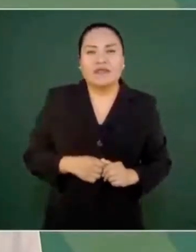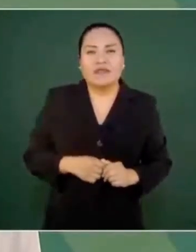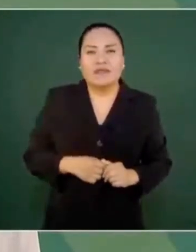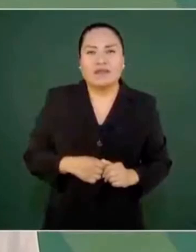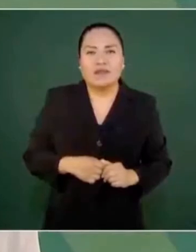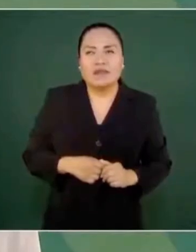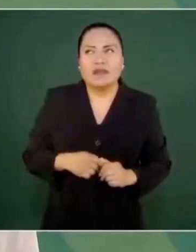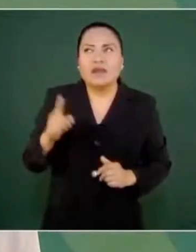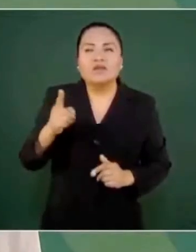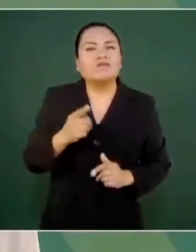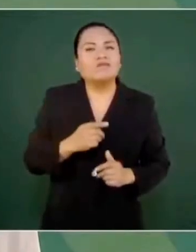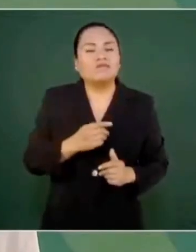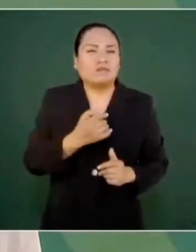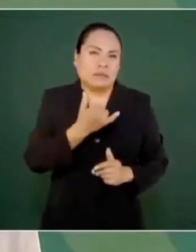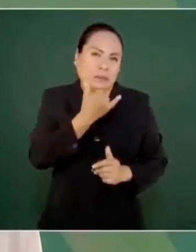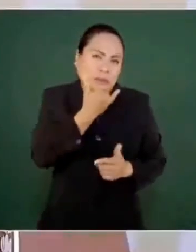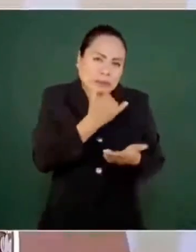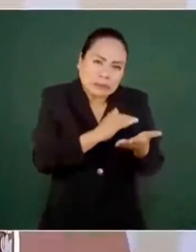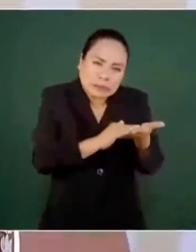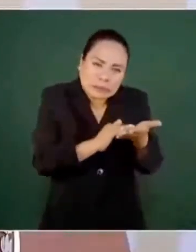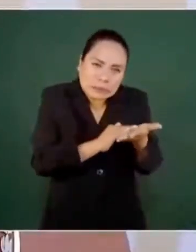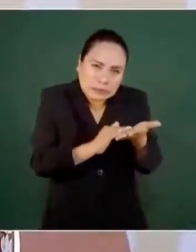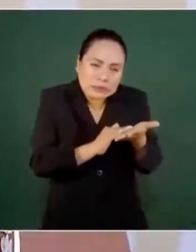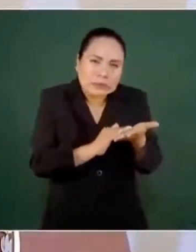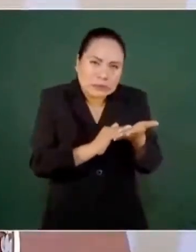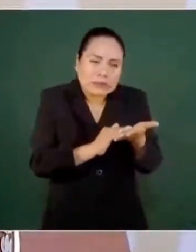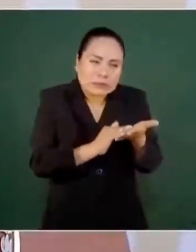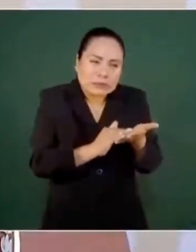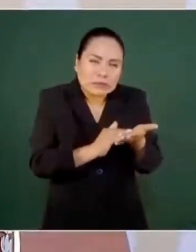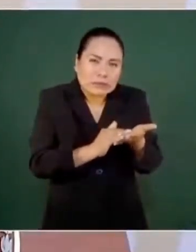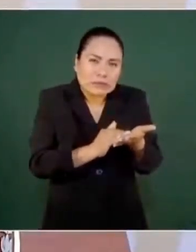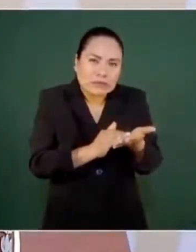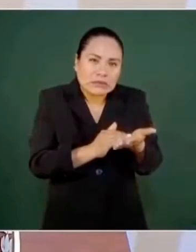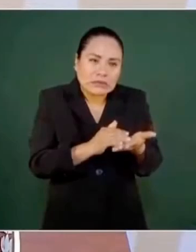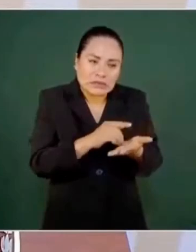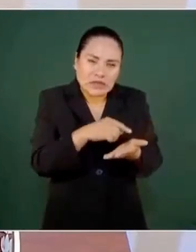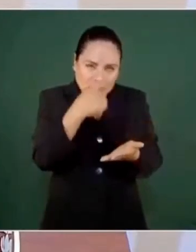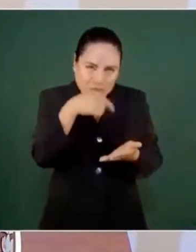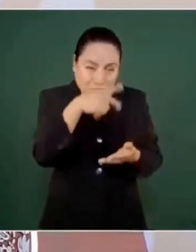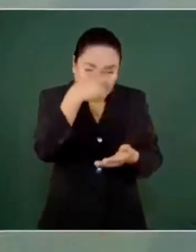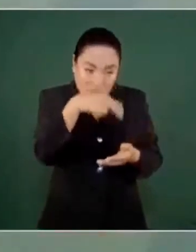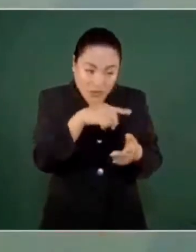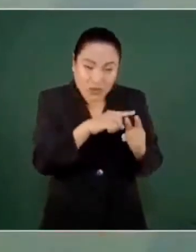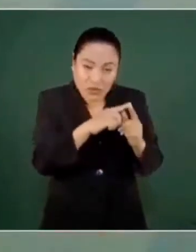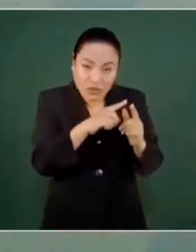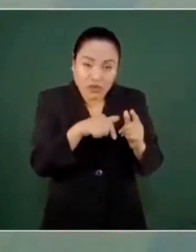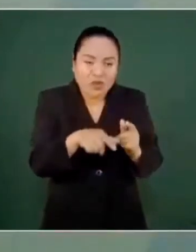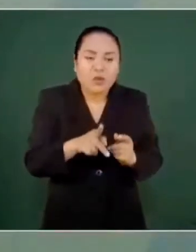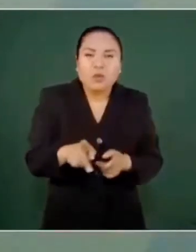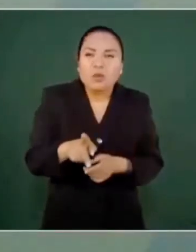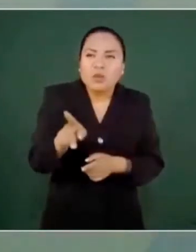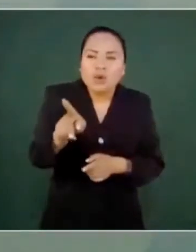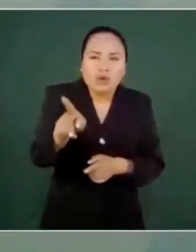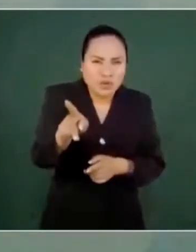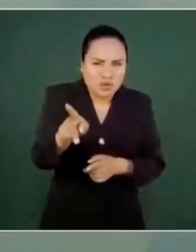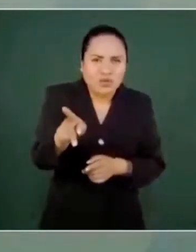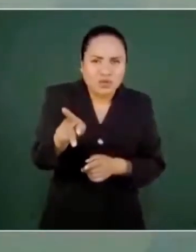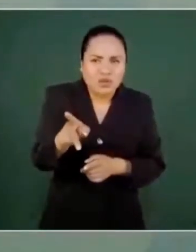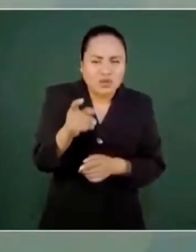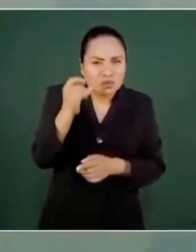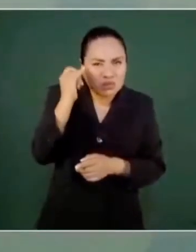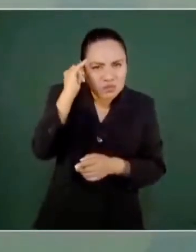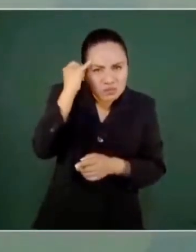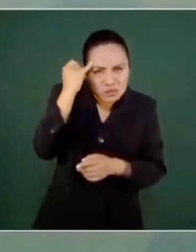disculpas, porque nosotros íbamos a hacer lo mismo. Y ya lo hicimos a las comunidades indígenas por todos los